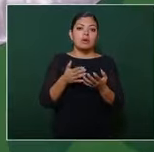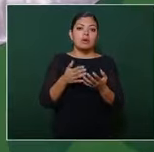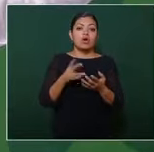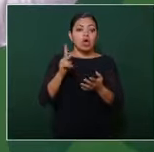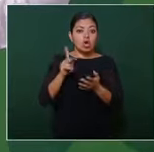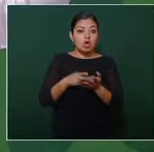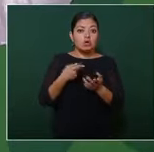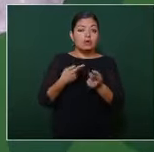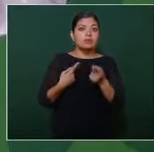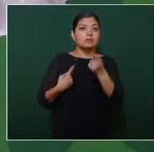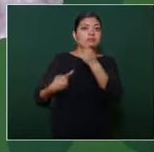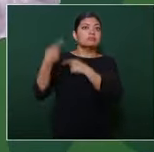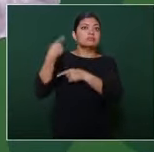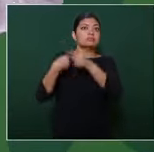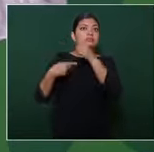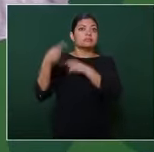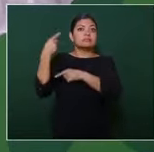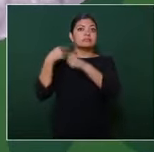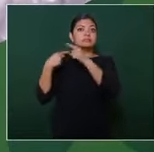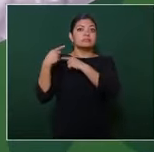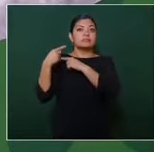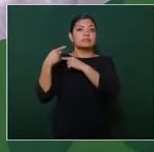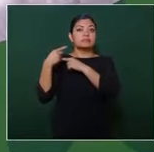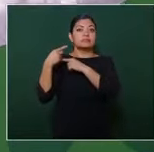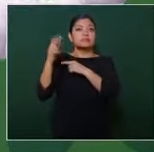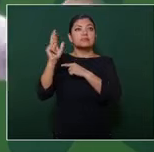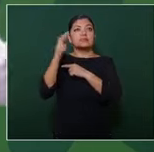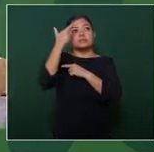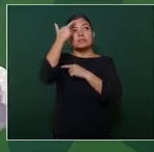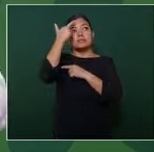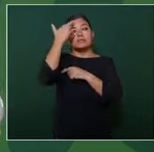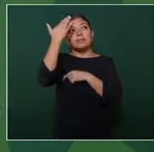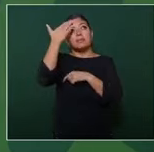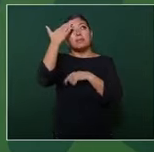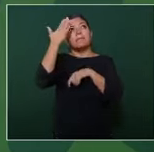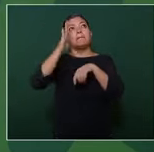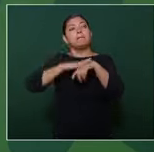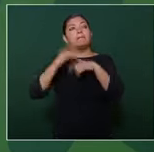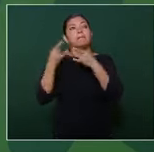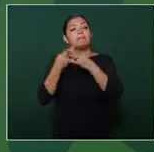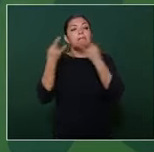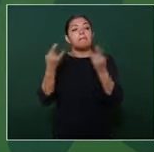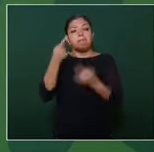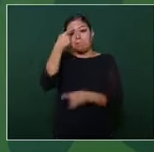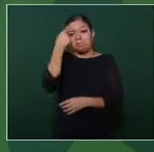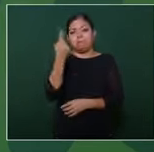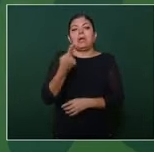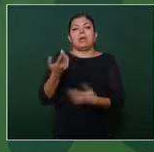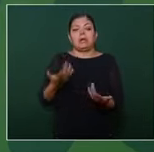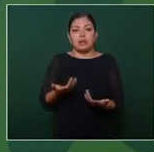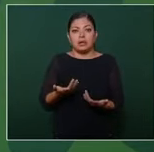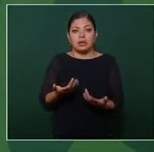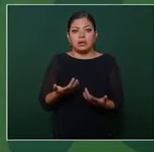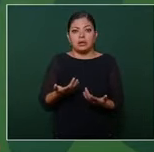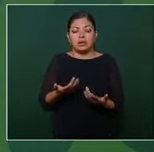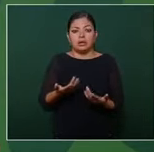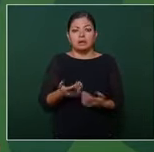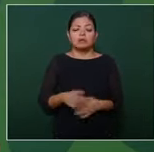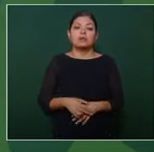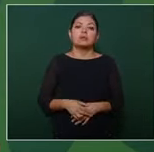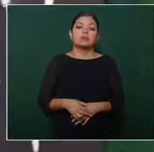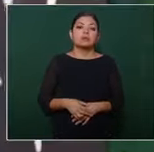o lugar a la memoria histórica y que eso del